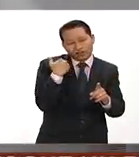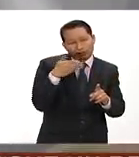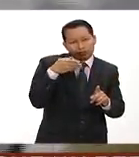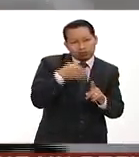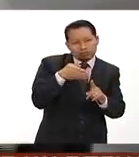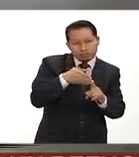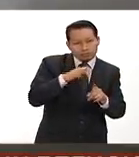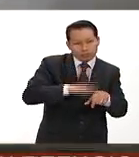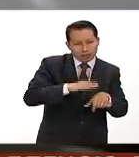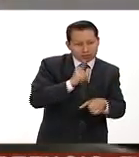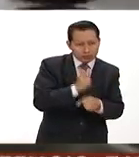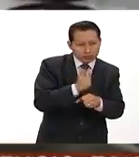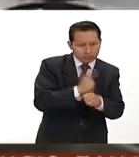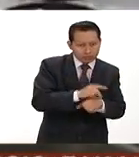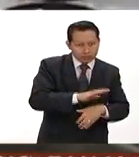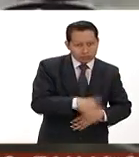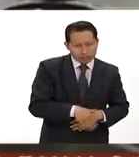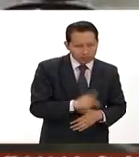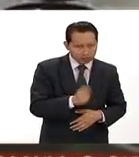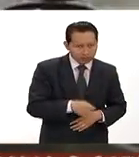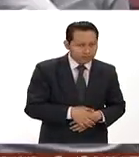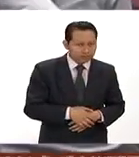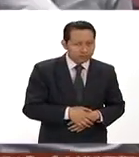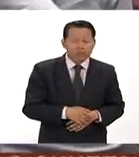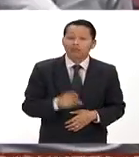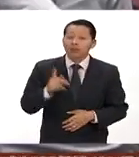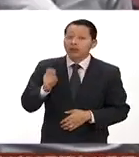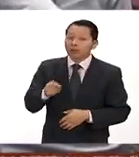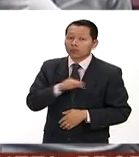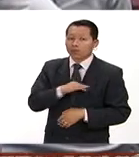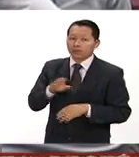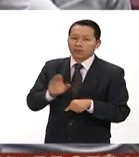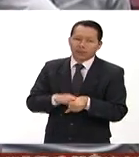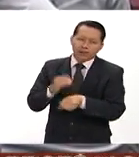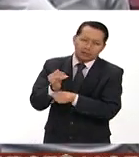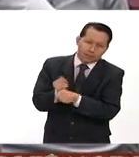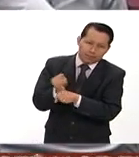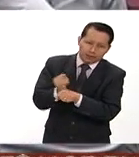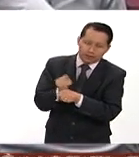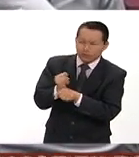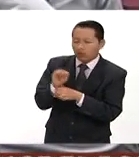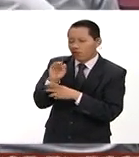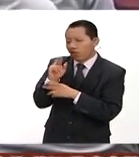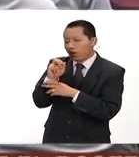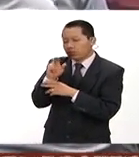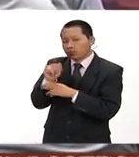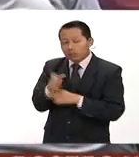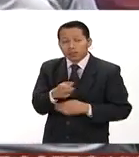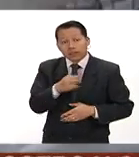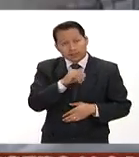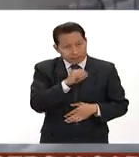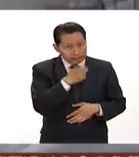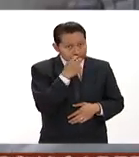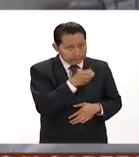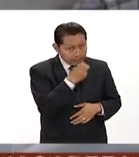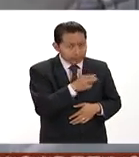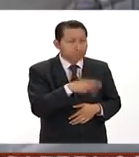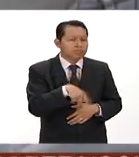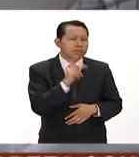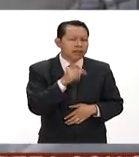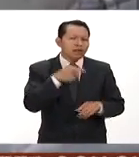orientada la identificación de cada vez que es en pocas palabras estar adentrados en la investigación forense ¿no maestra? exactamente pero sobre todo